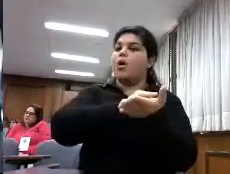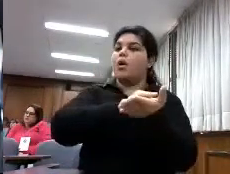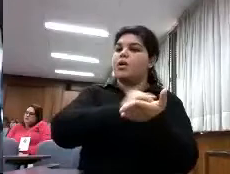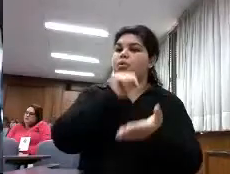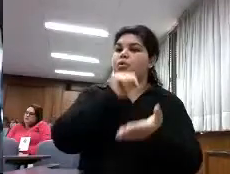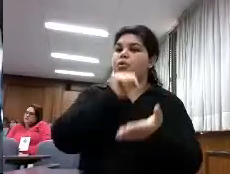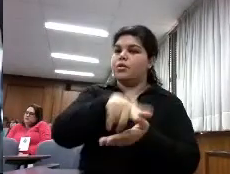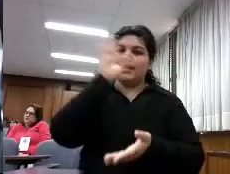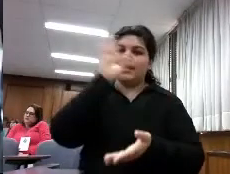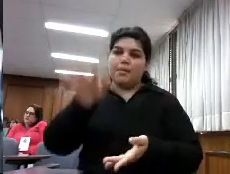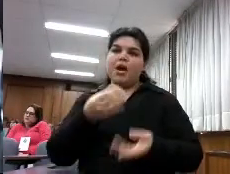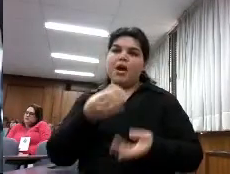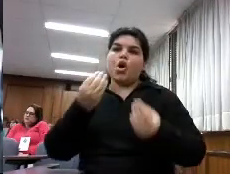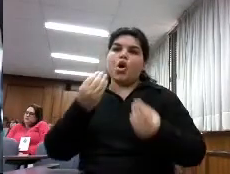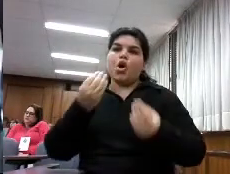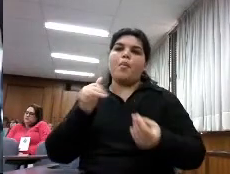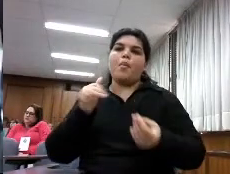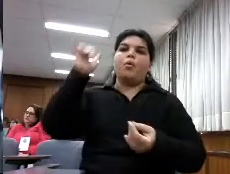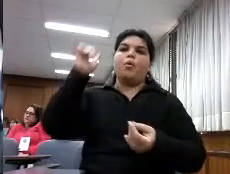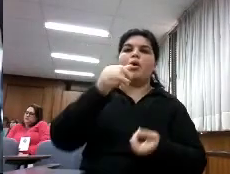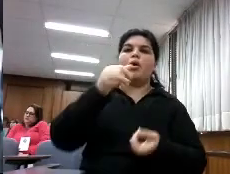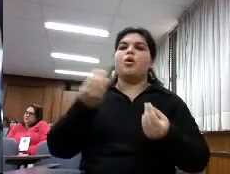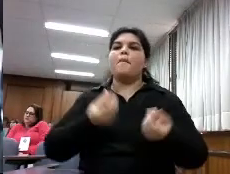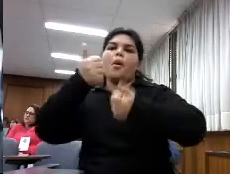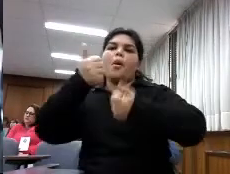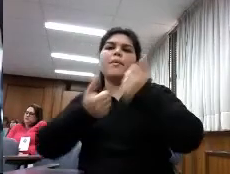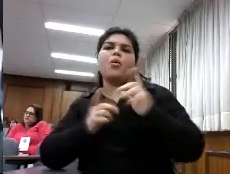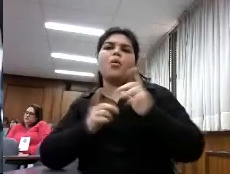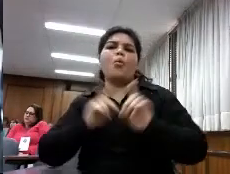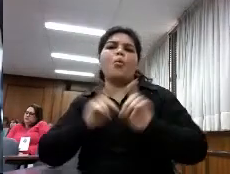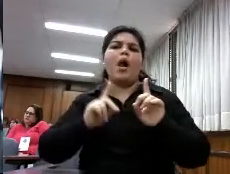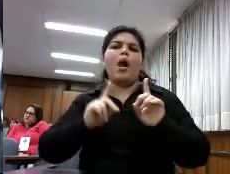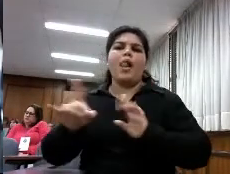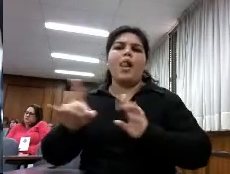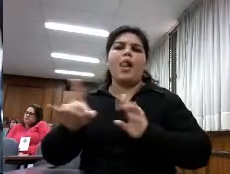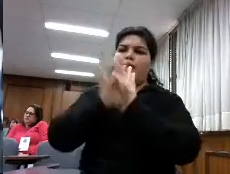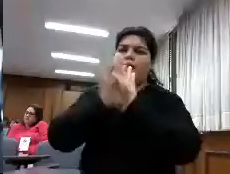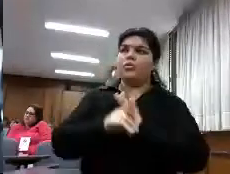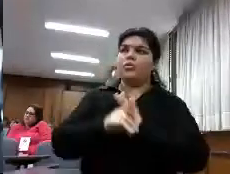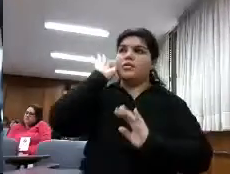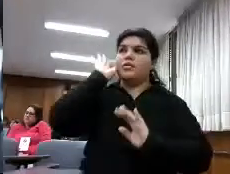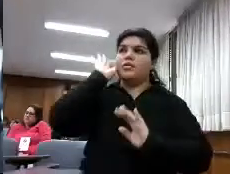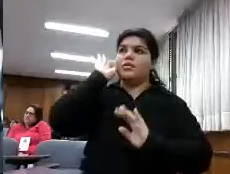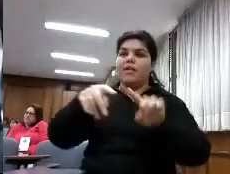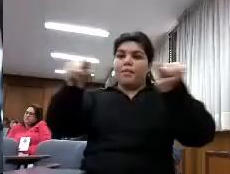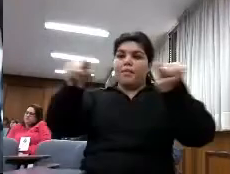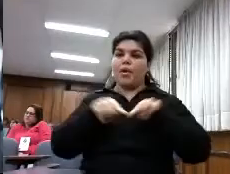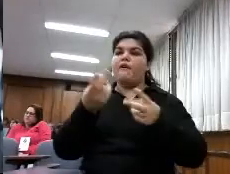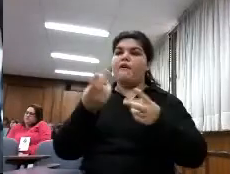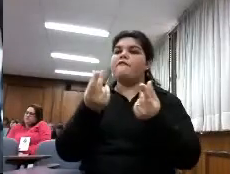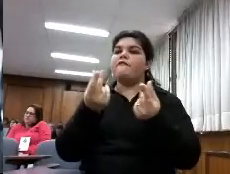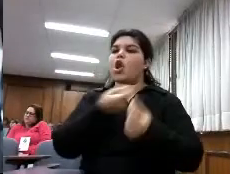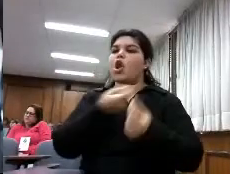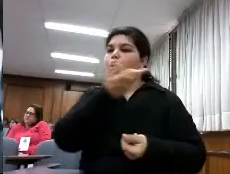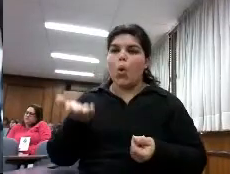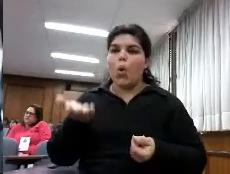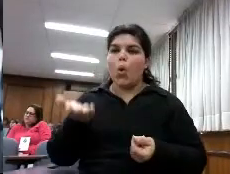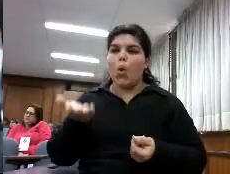comerciales de la competencia que tengo de cuánto me va a valer el metro cuadrado o el alquiler de un local